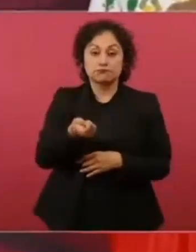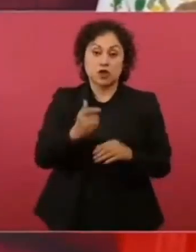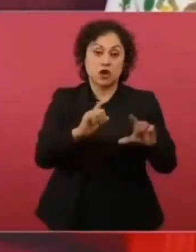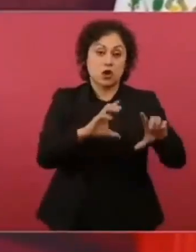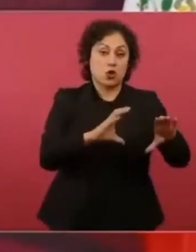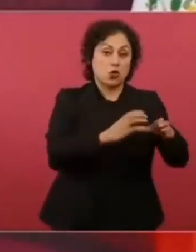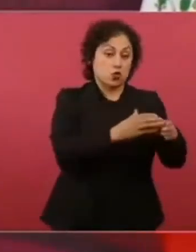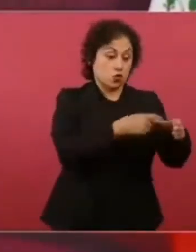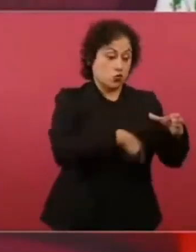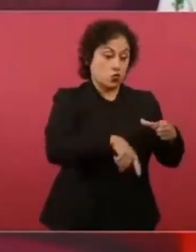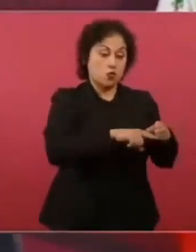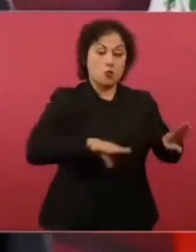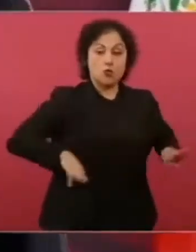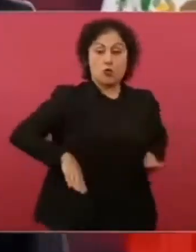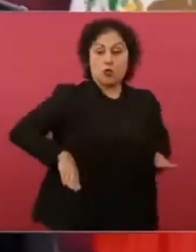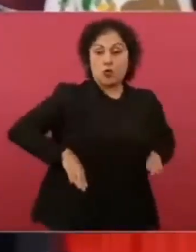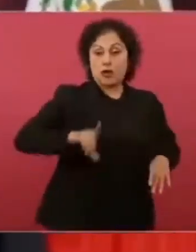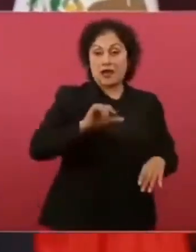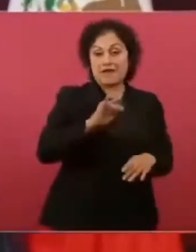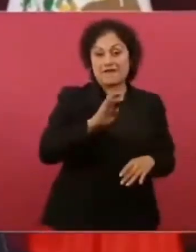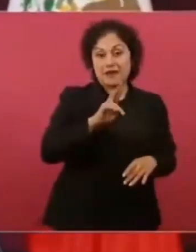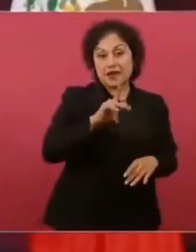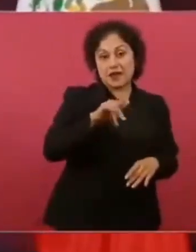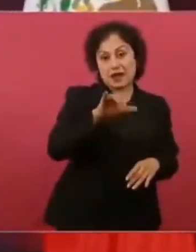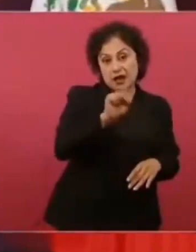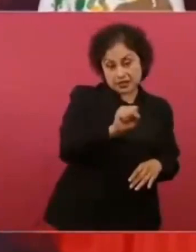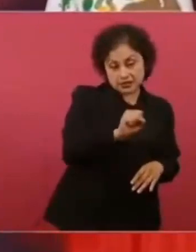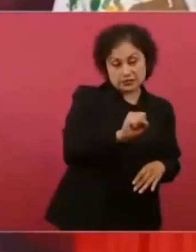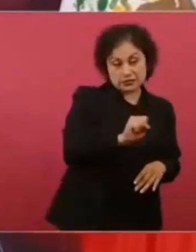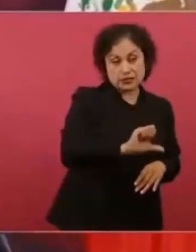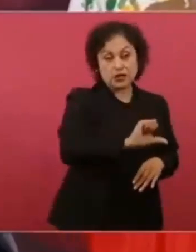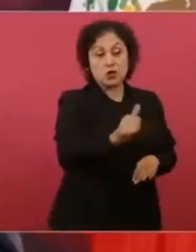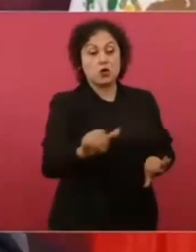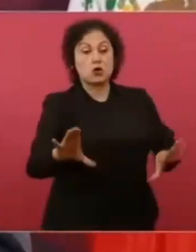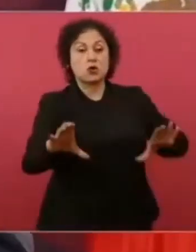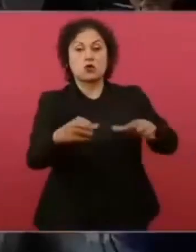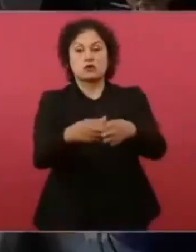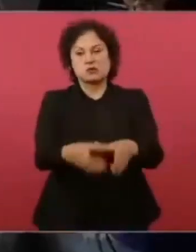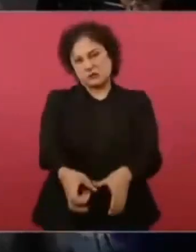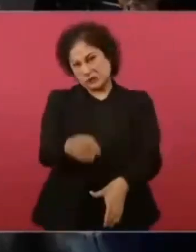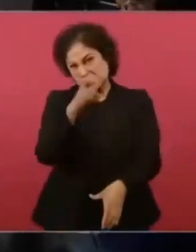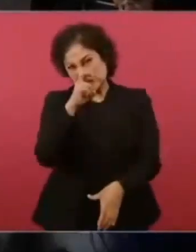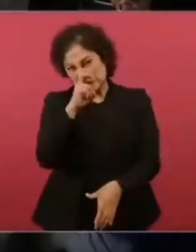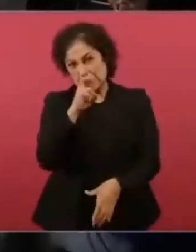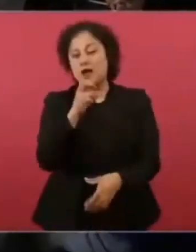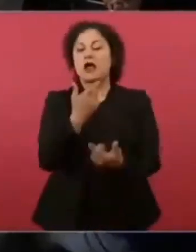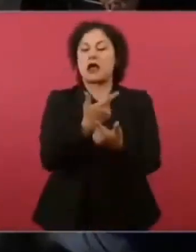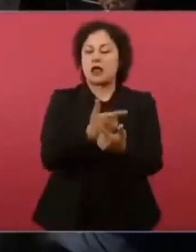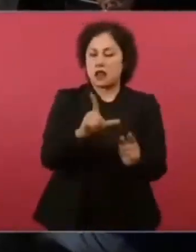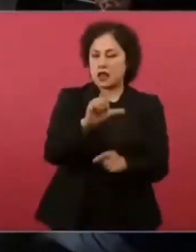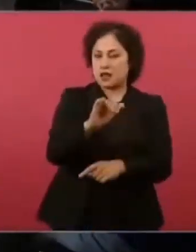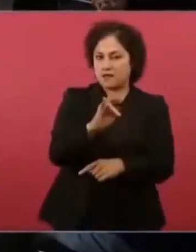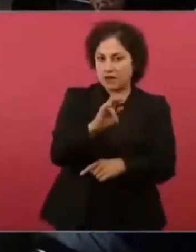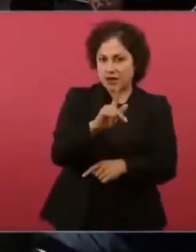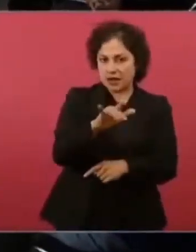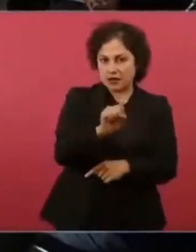y los liberales puros o radicales y Juárez